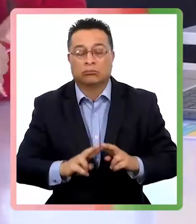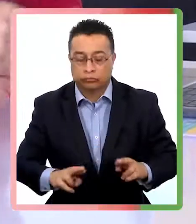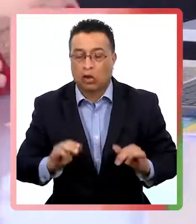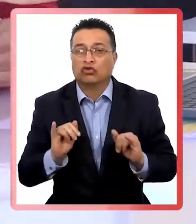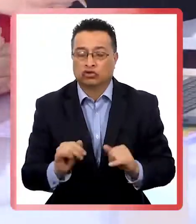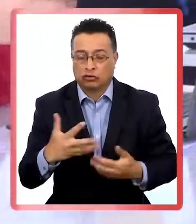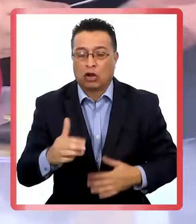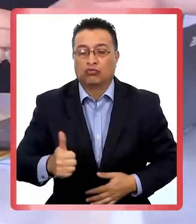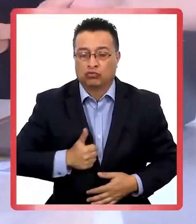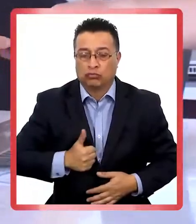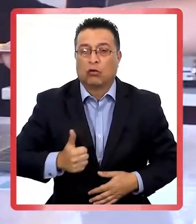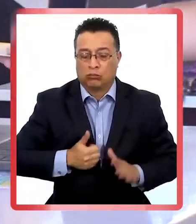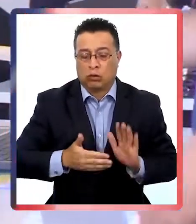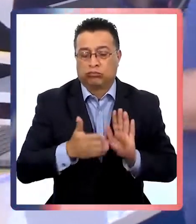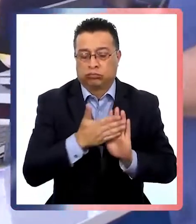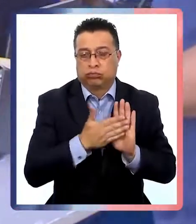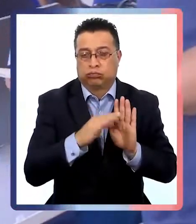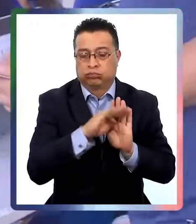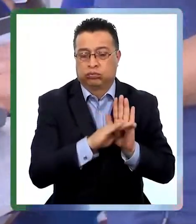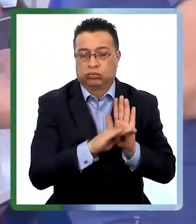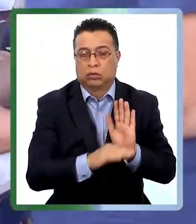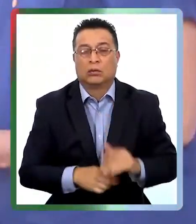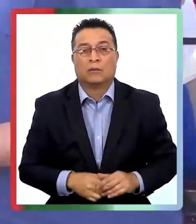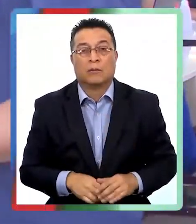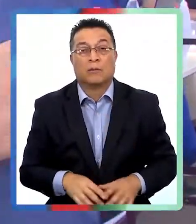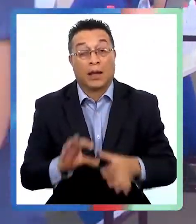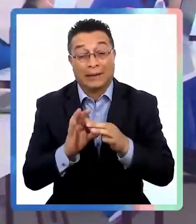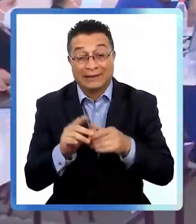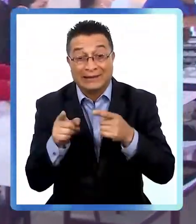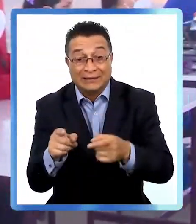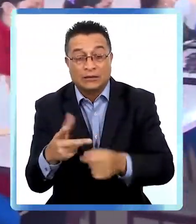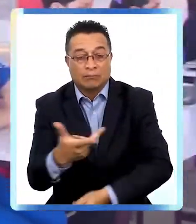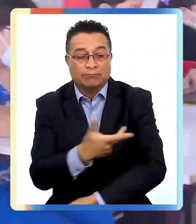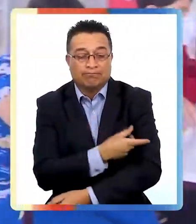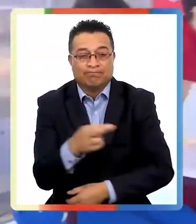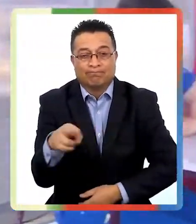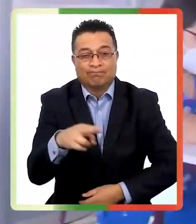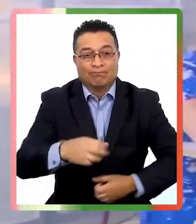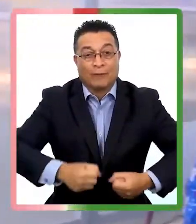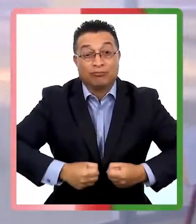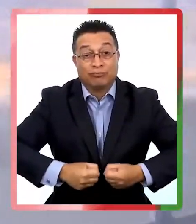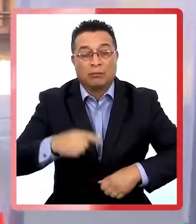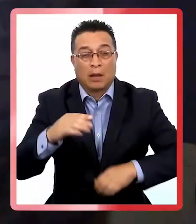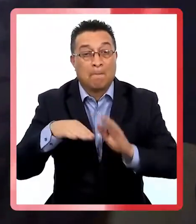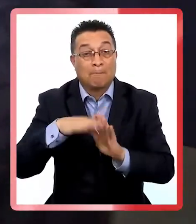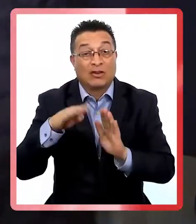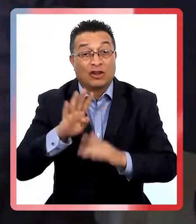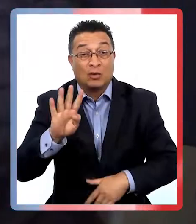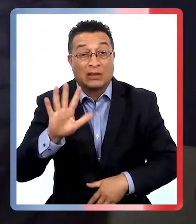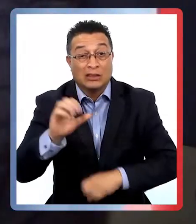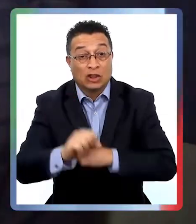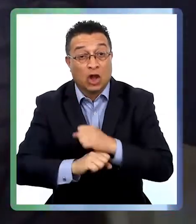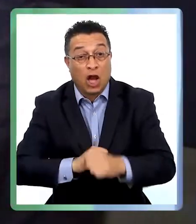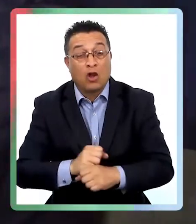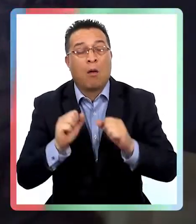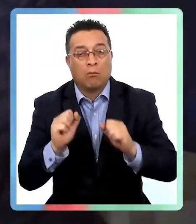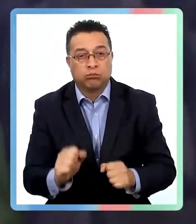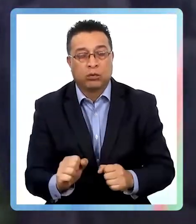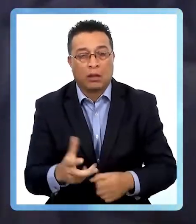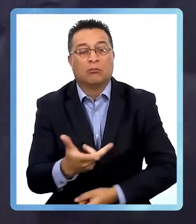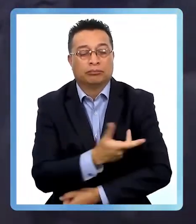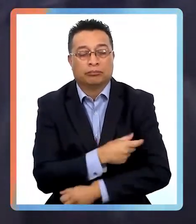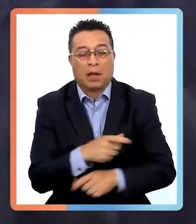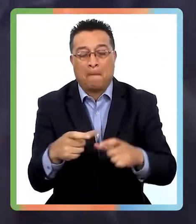están cumpliendo todas las medidas sanitarias, todos los protocolos. Gracias a la vacunación de refuerzo, muchas personas mayores de 45 años han podido